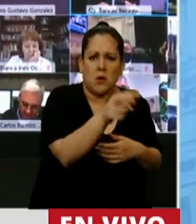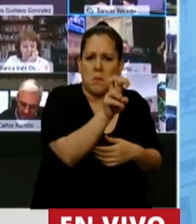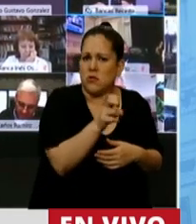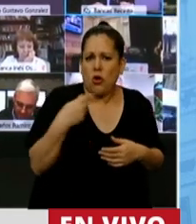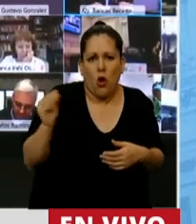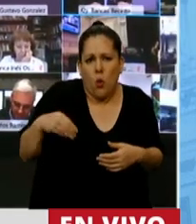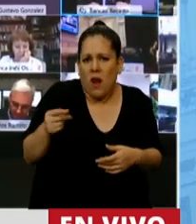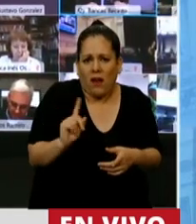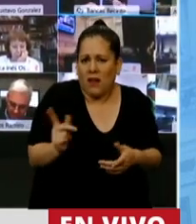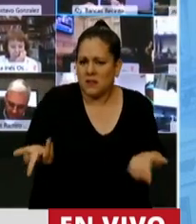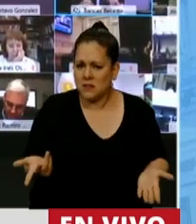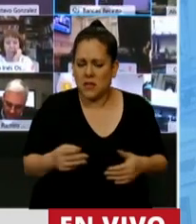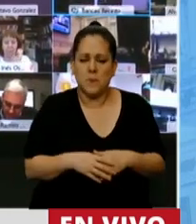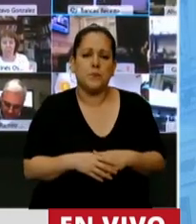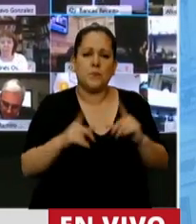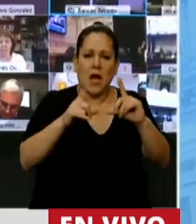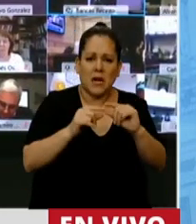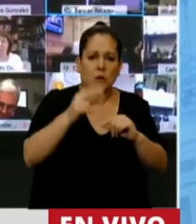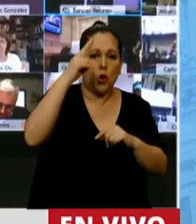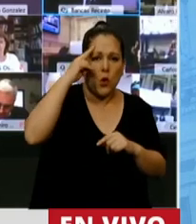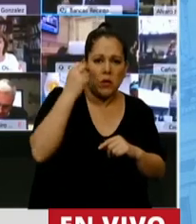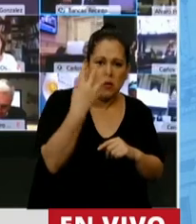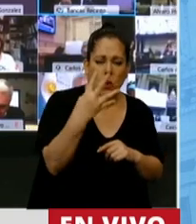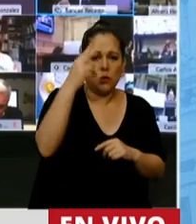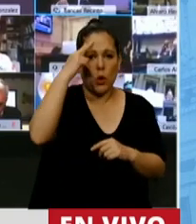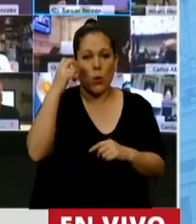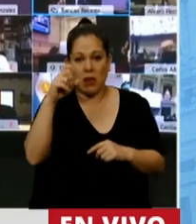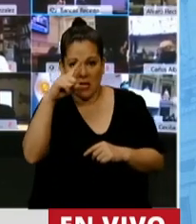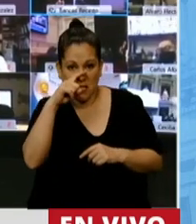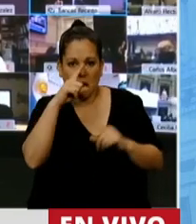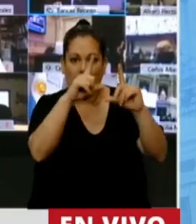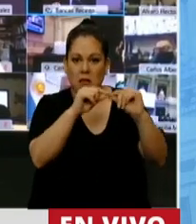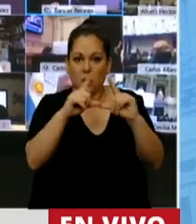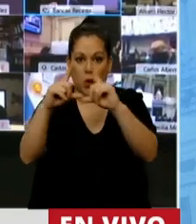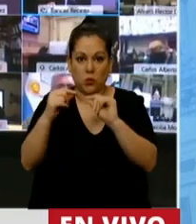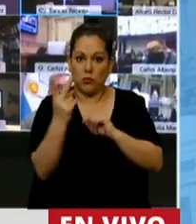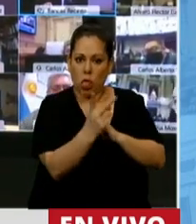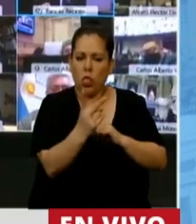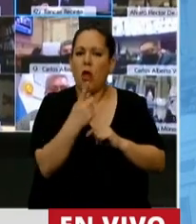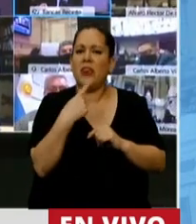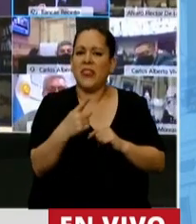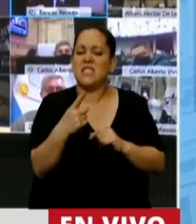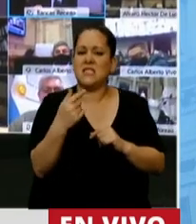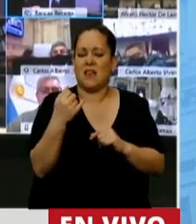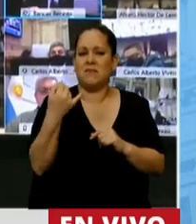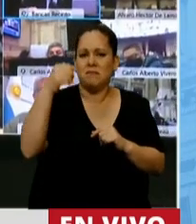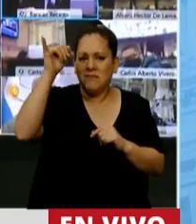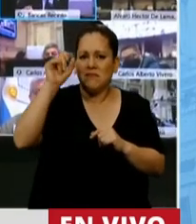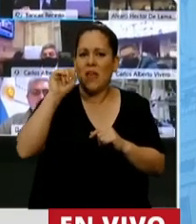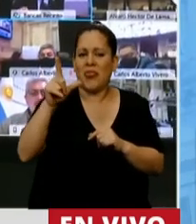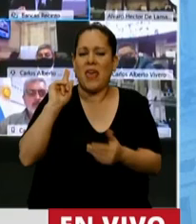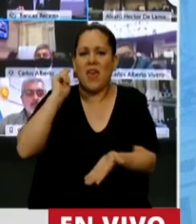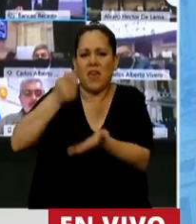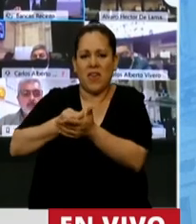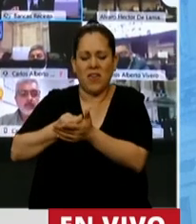En los artículos 94 97, aumenta la tasa nacional de fiscalización del